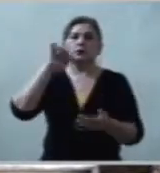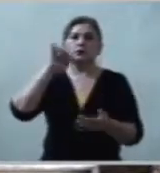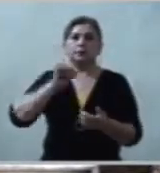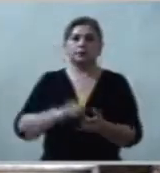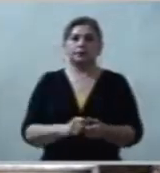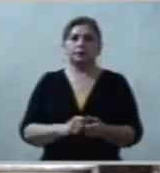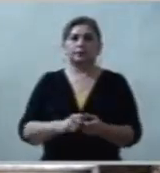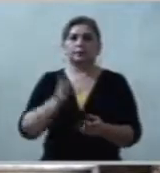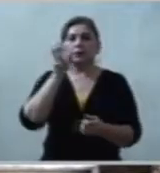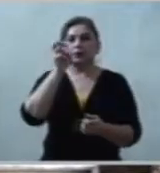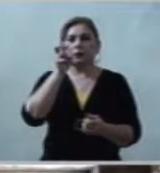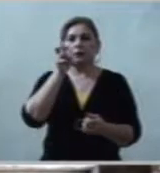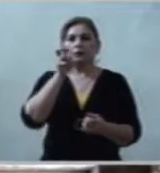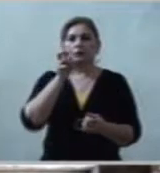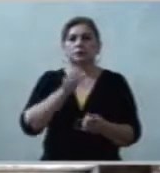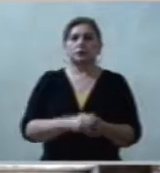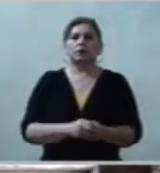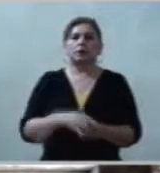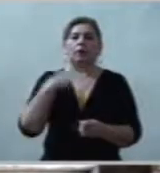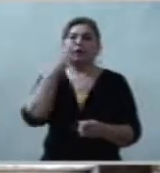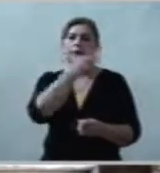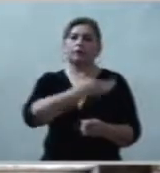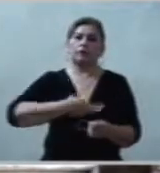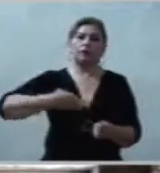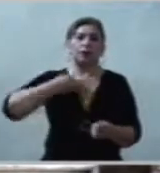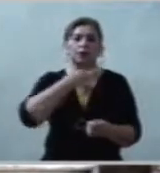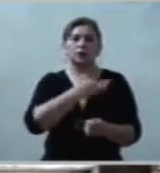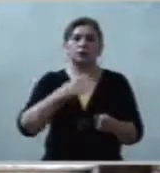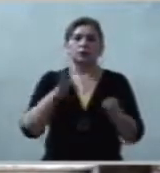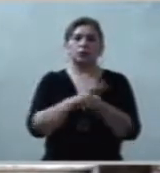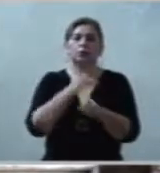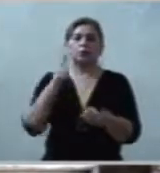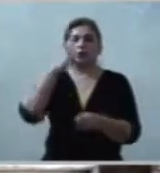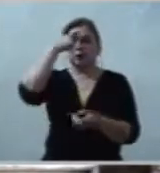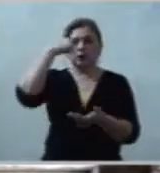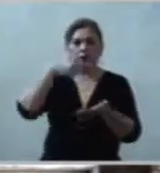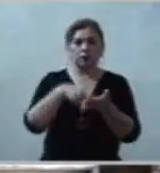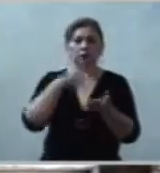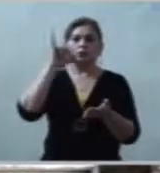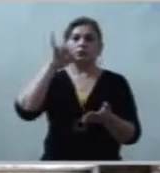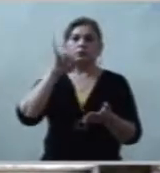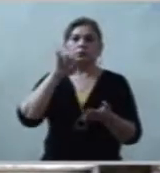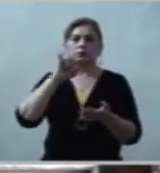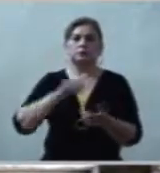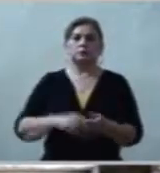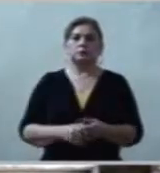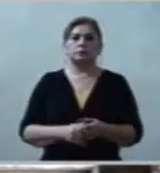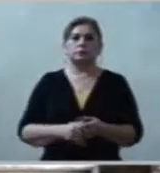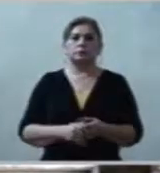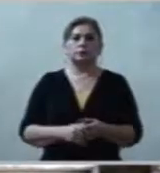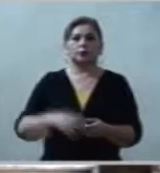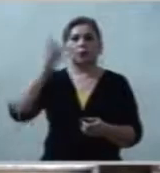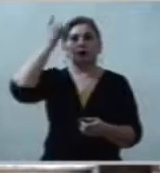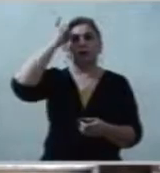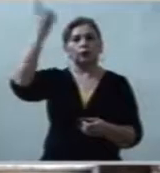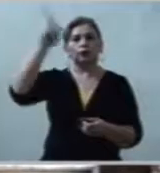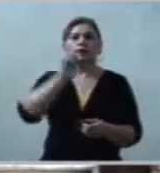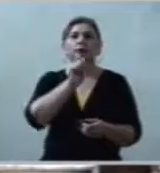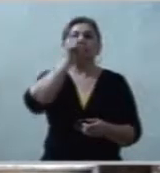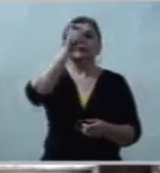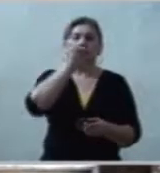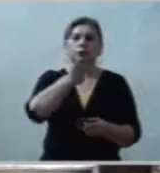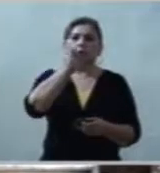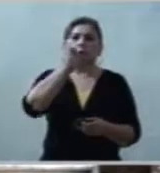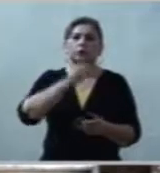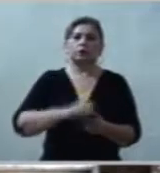Es decir, feliz porque has creído. Que Dios nos bendiga